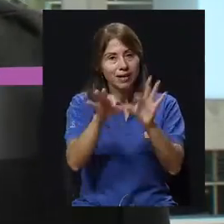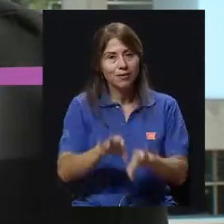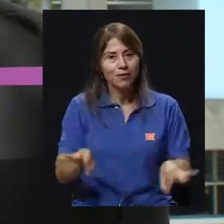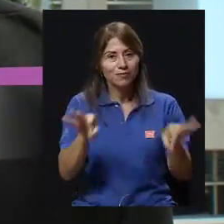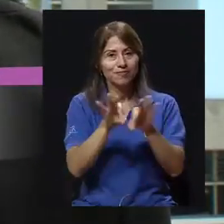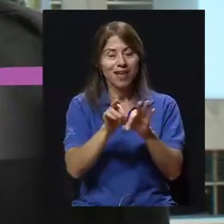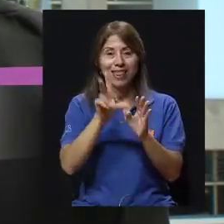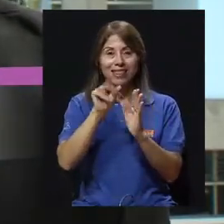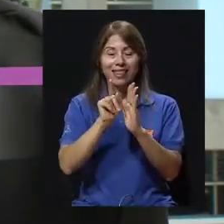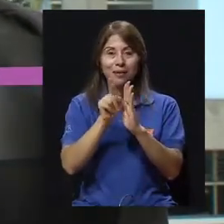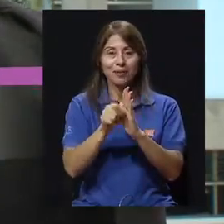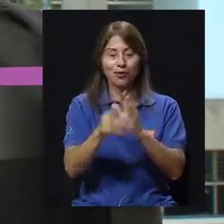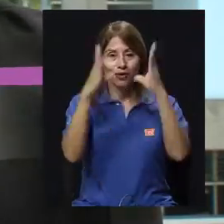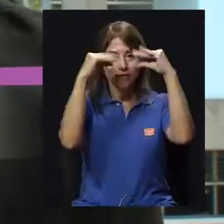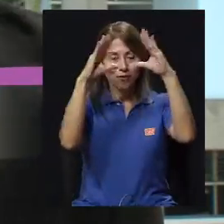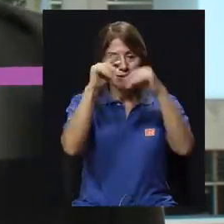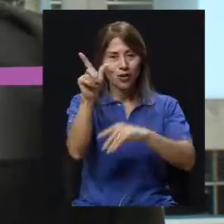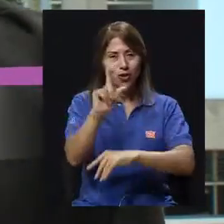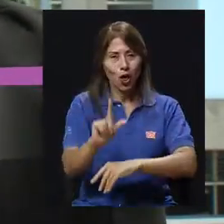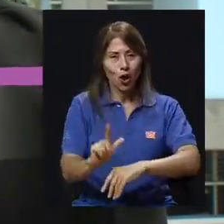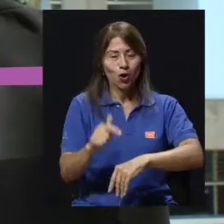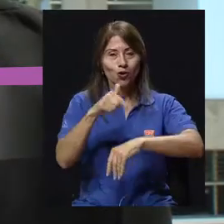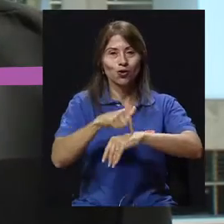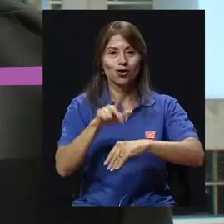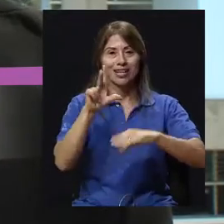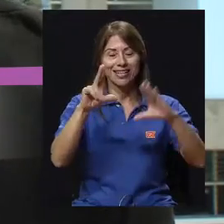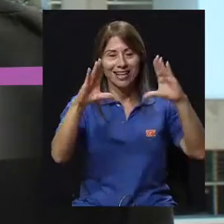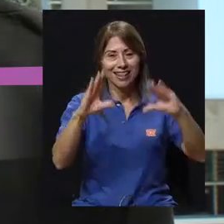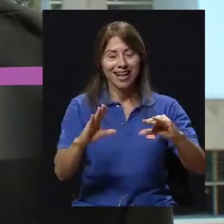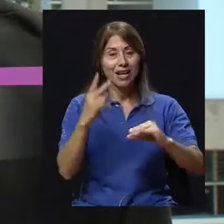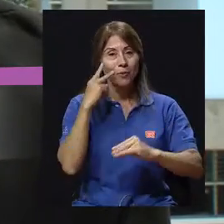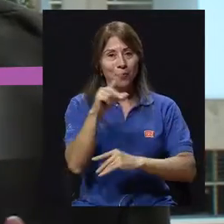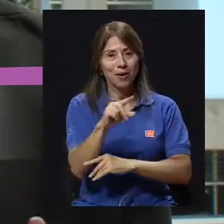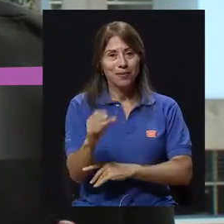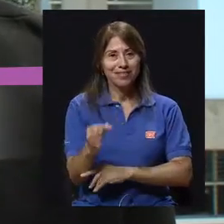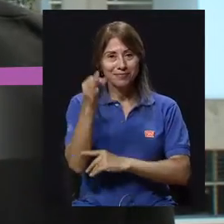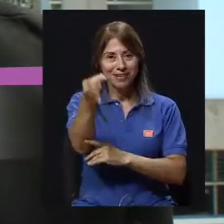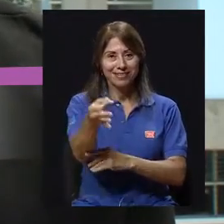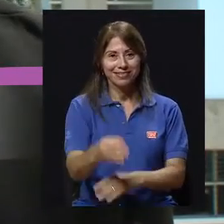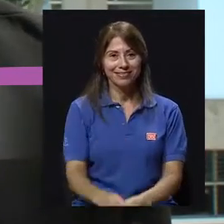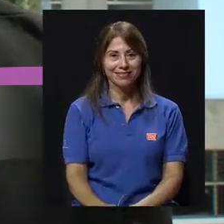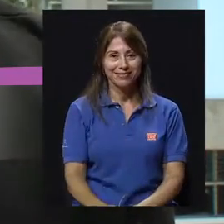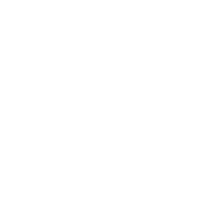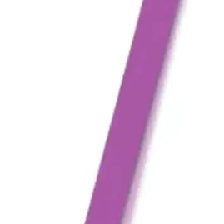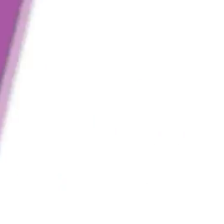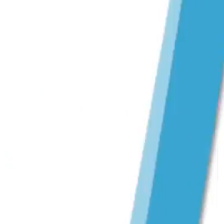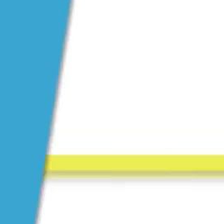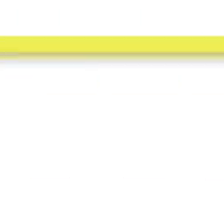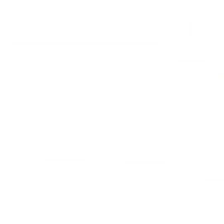tan valiosa. 30 minutos de información todos los lunes a partir de las 3 de la tarde. Nos vemos la próxima semana.